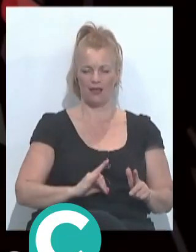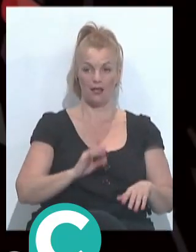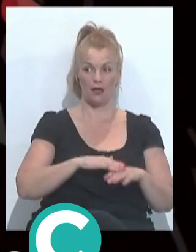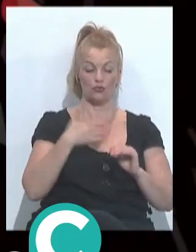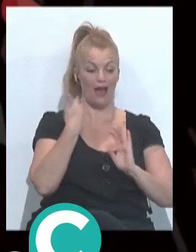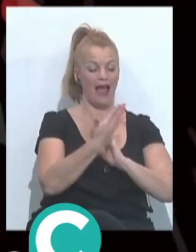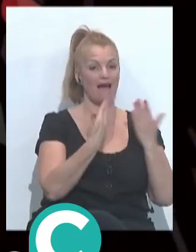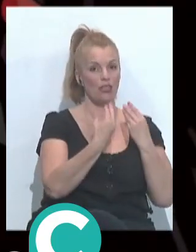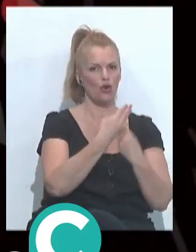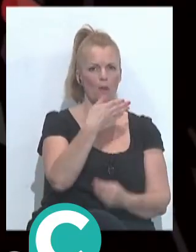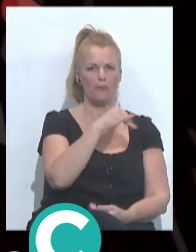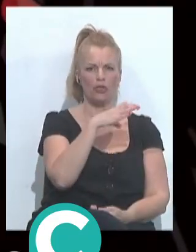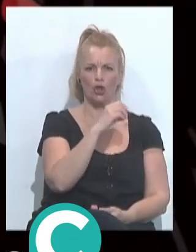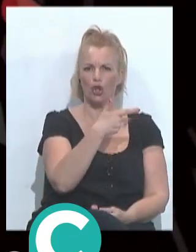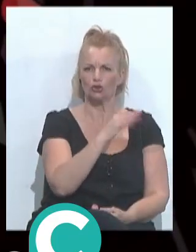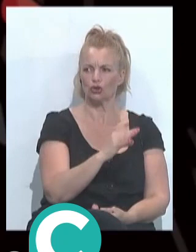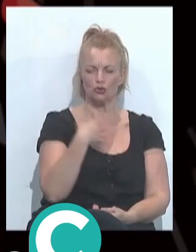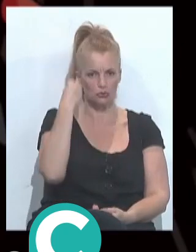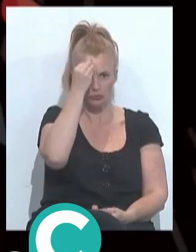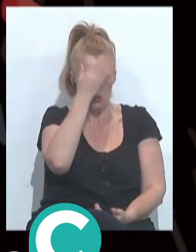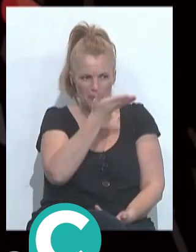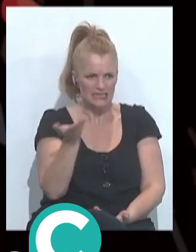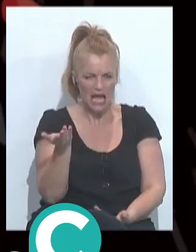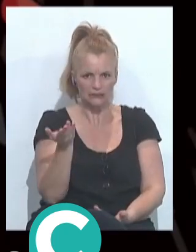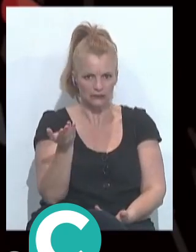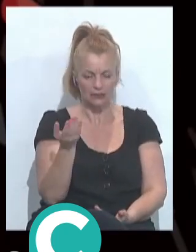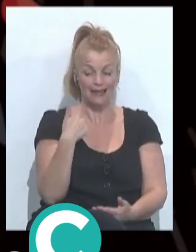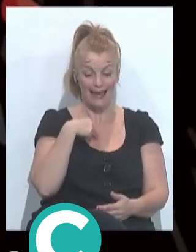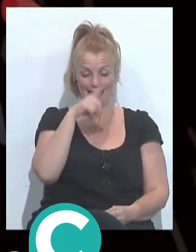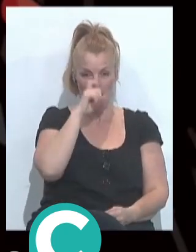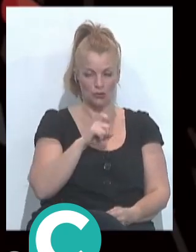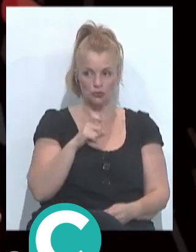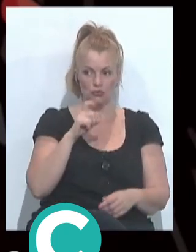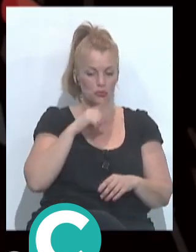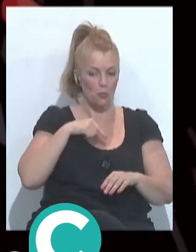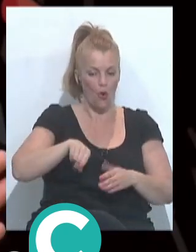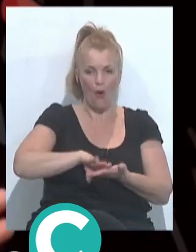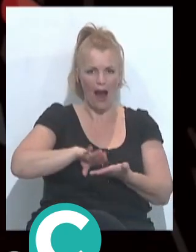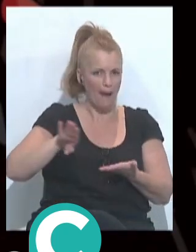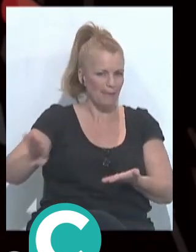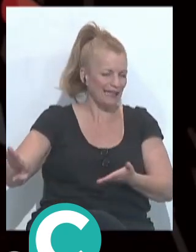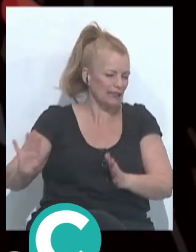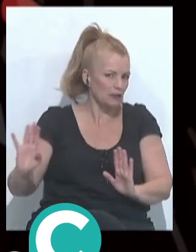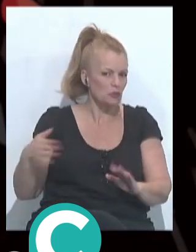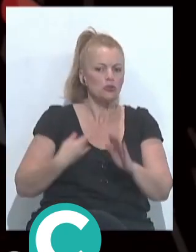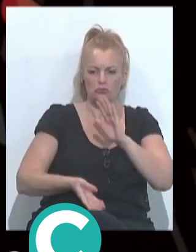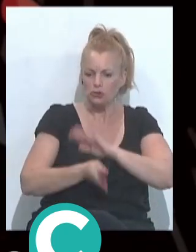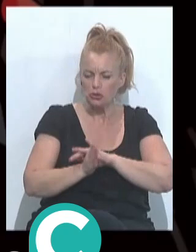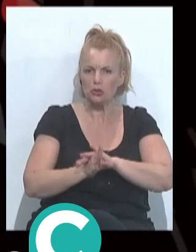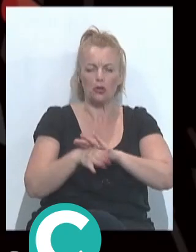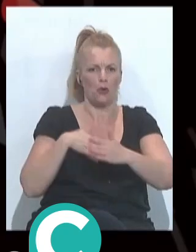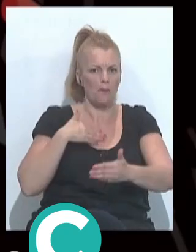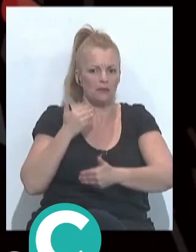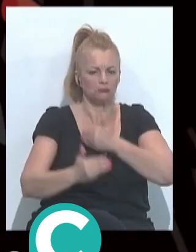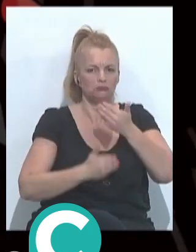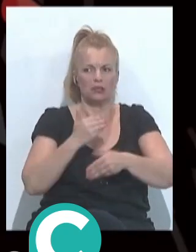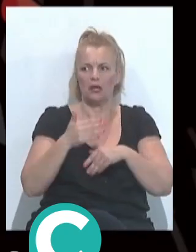con el bizcocho decía bueno yo es que no sé no sé qué pensar yo simplemente este año lo dejo como aparte esto no seguiré con lo mío con mi